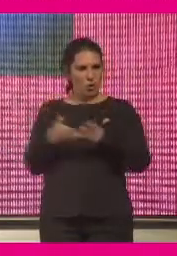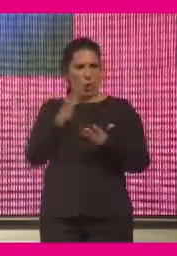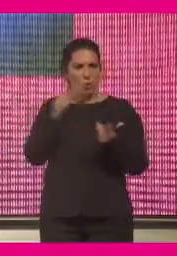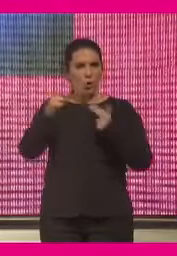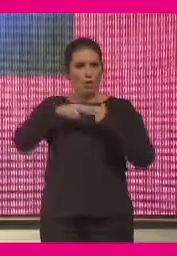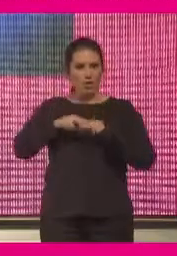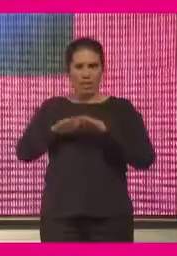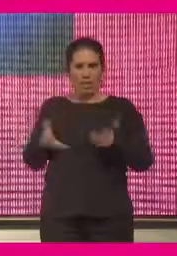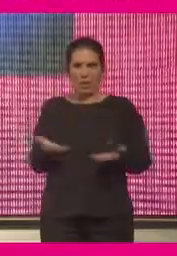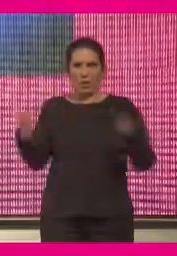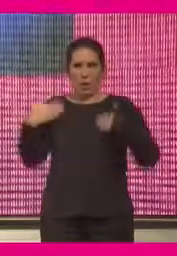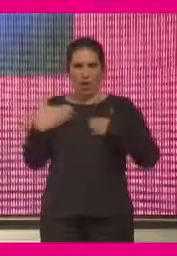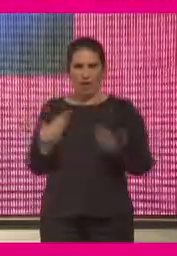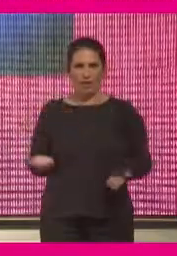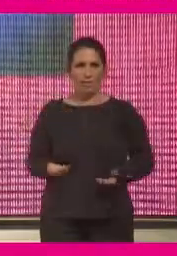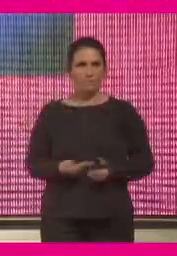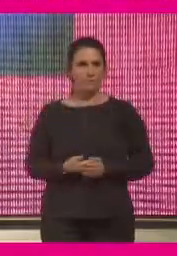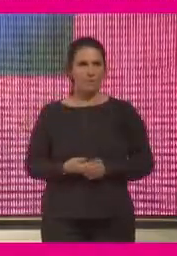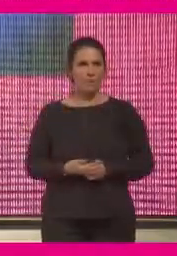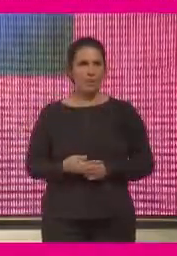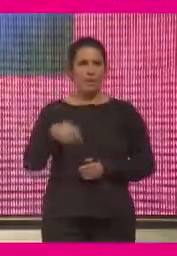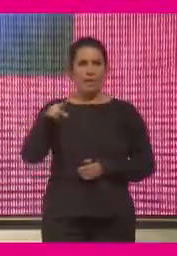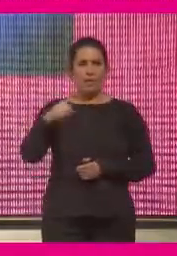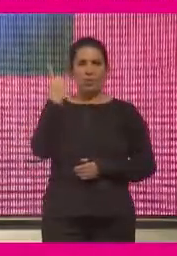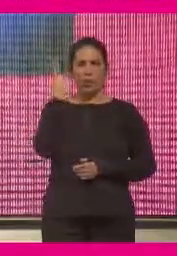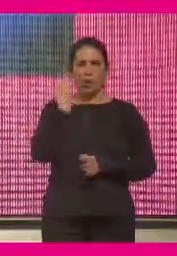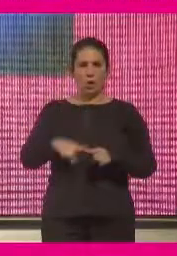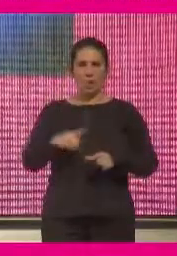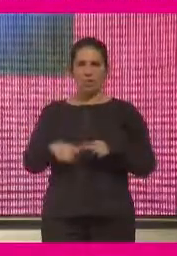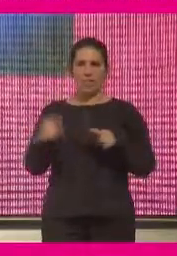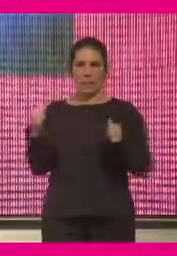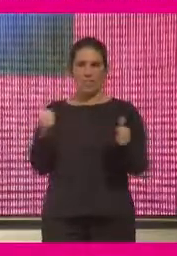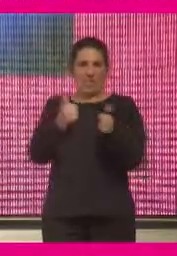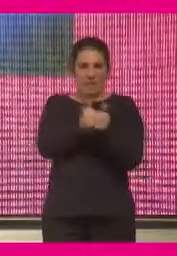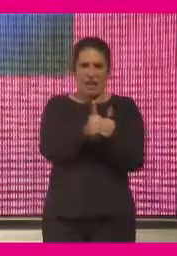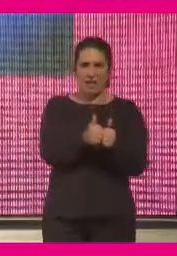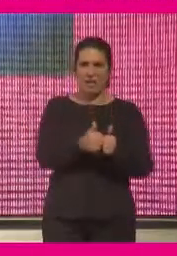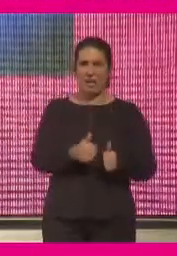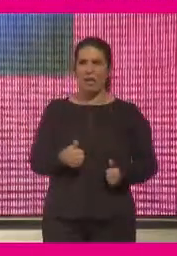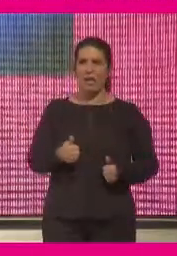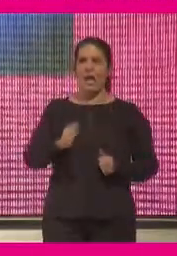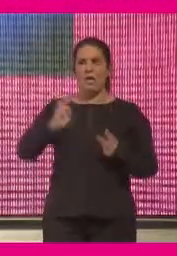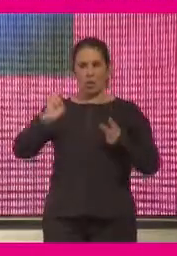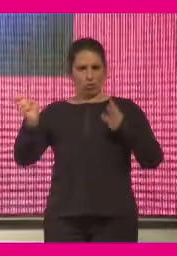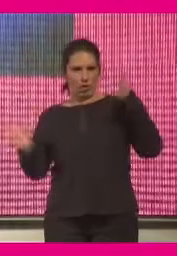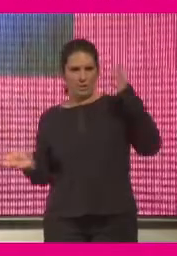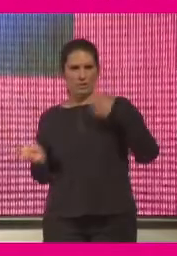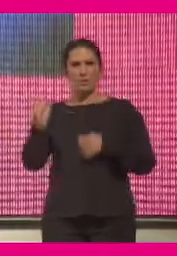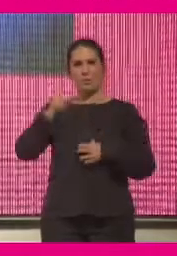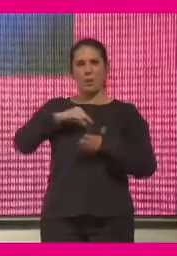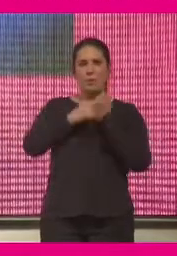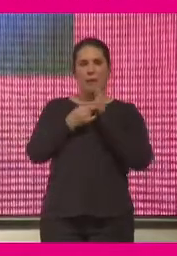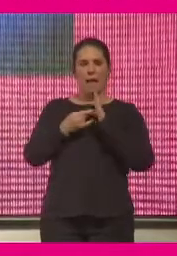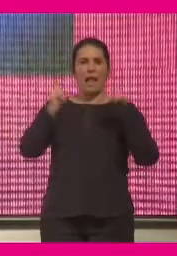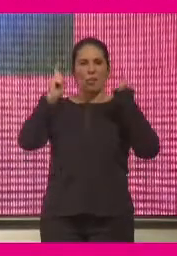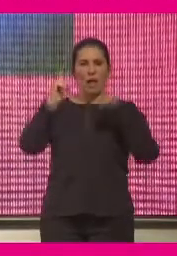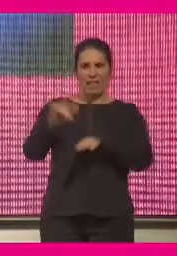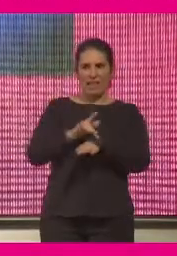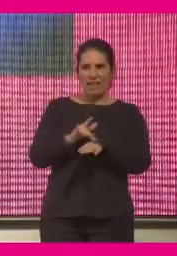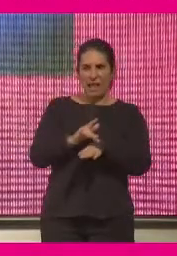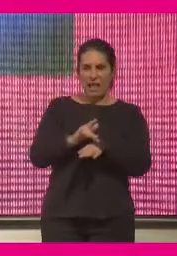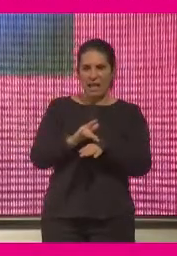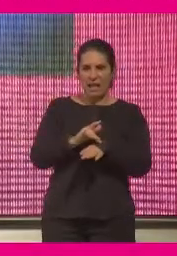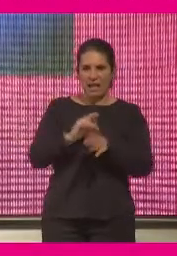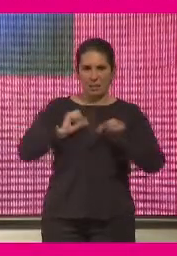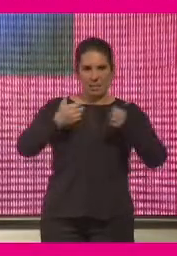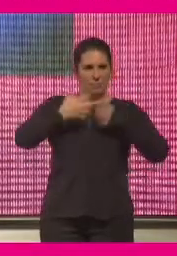conexión a internet y un ordenador. Esa es una de las brechas a cerrar, pero no solamente es una. De hecho, ya pusimos en marcha el Plan Educan Digital y ahora ya estamos